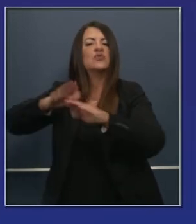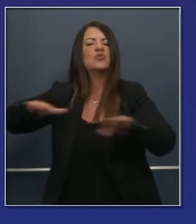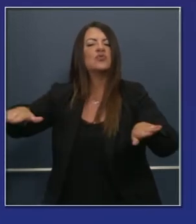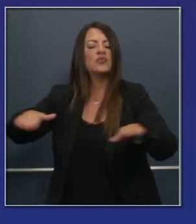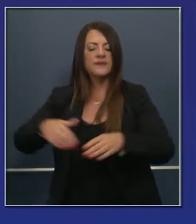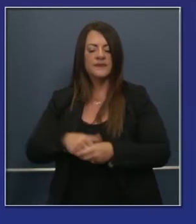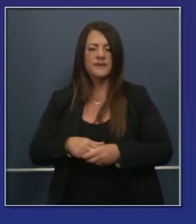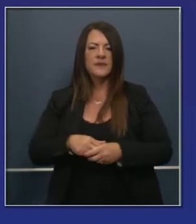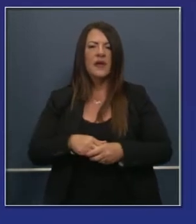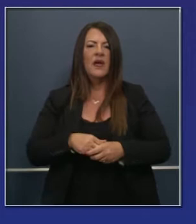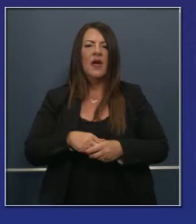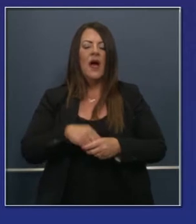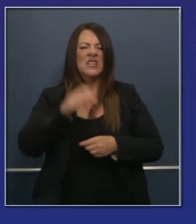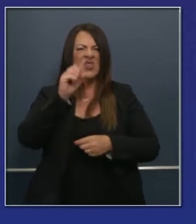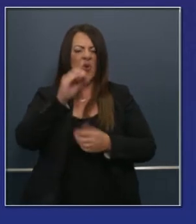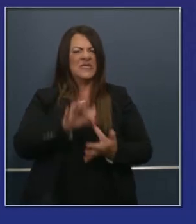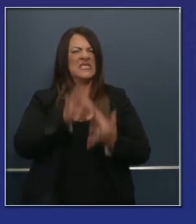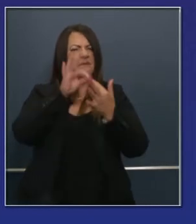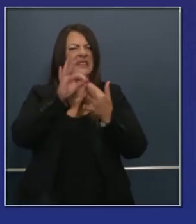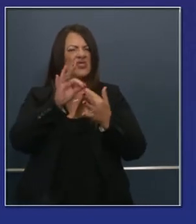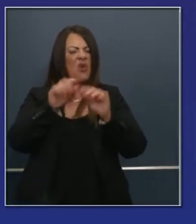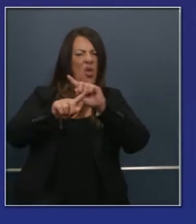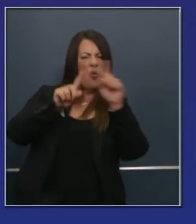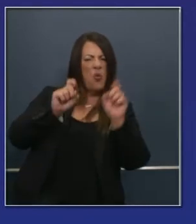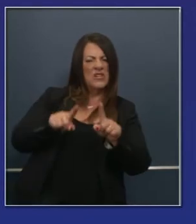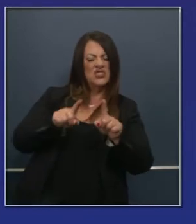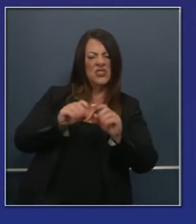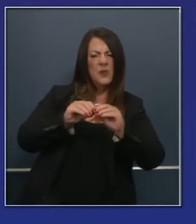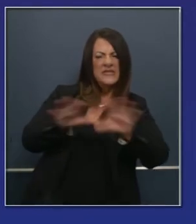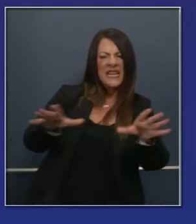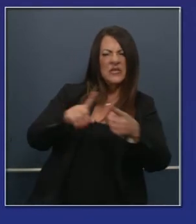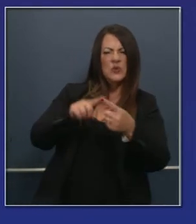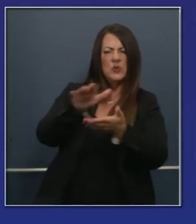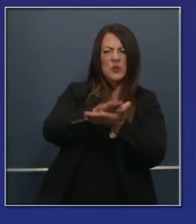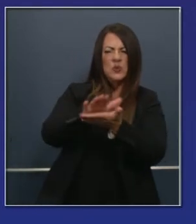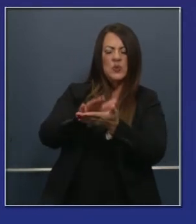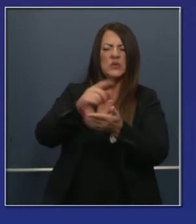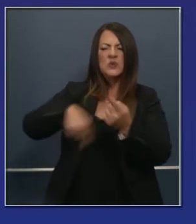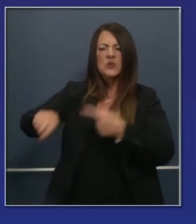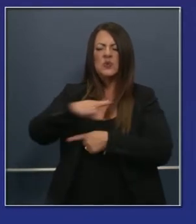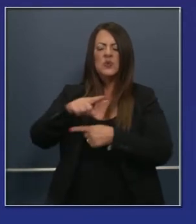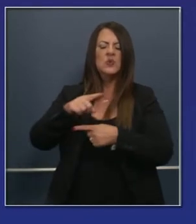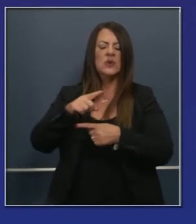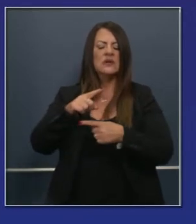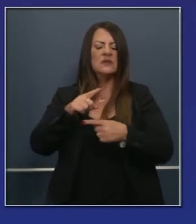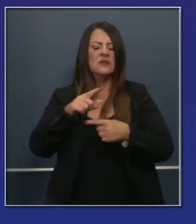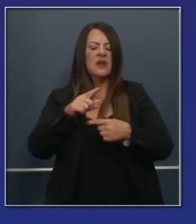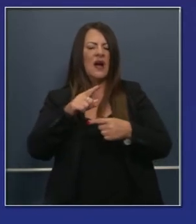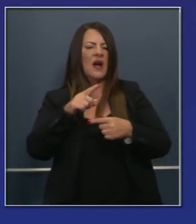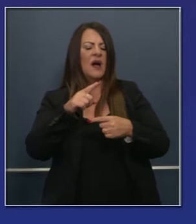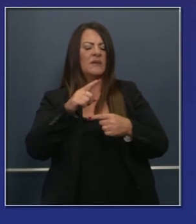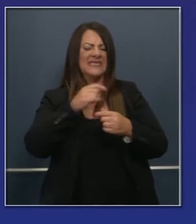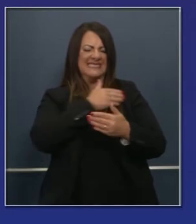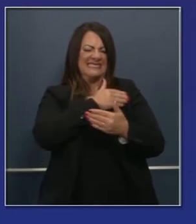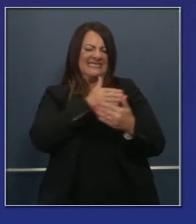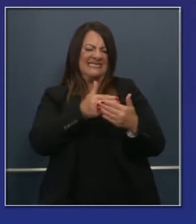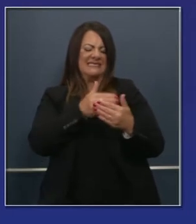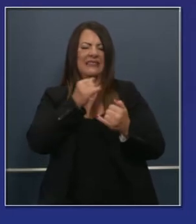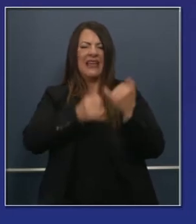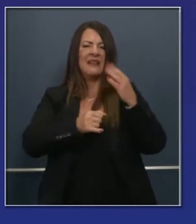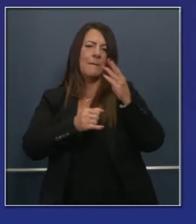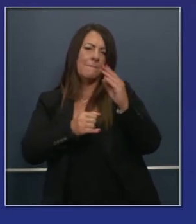para la educación a distancia. Esta encuesta específica fue desde el 15 de mayo hasta el final del año, del fin del año escolar,